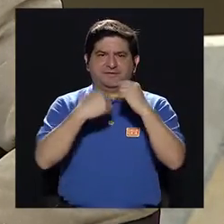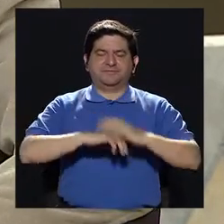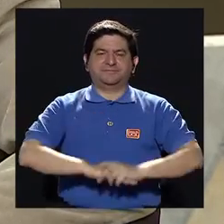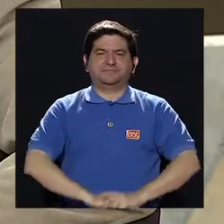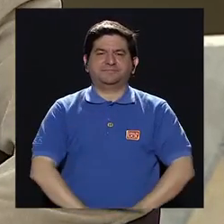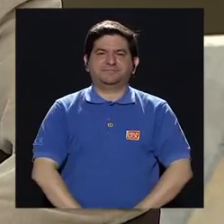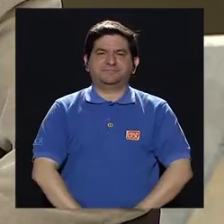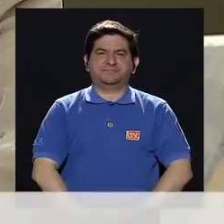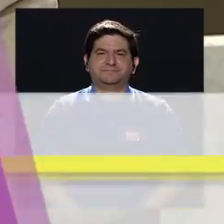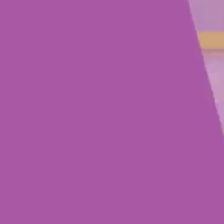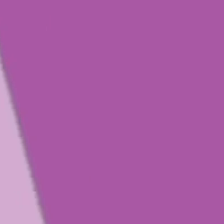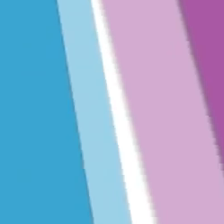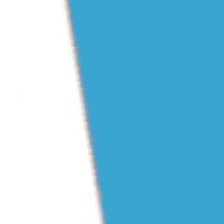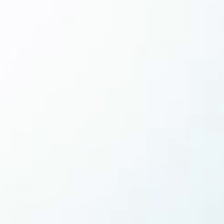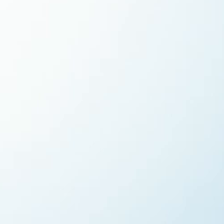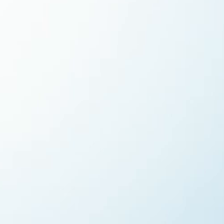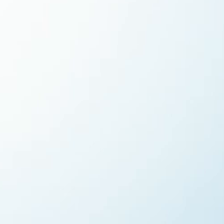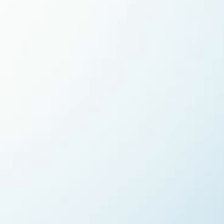casi retornamos.